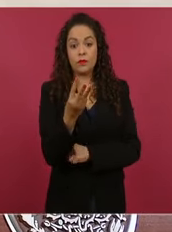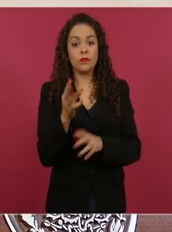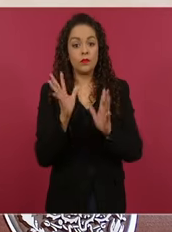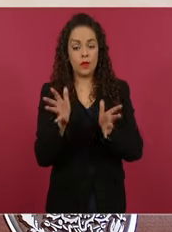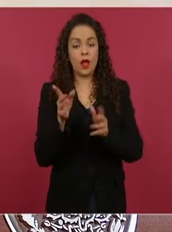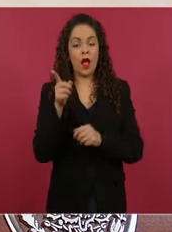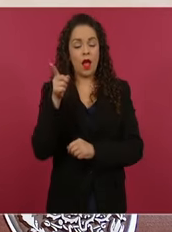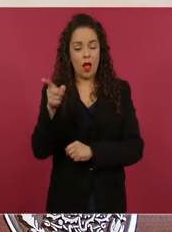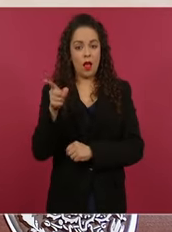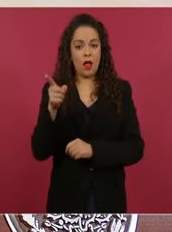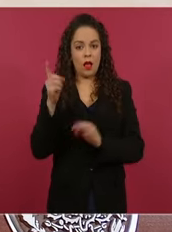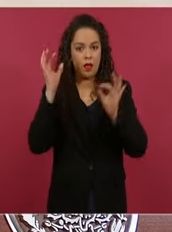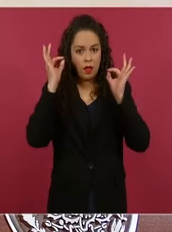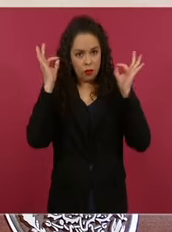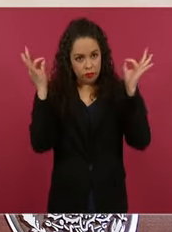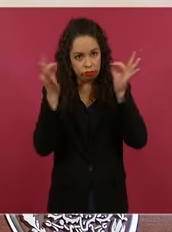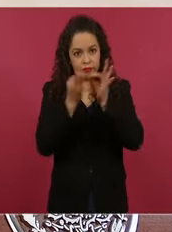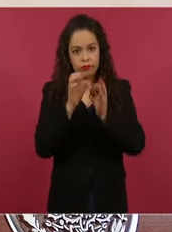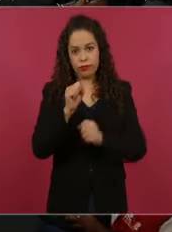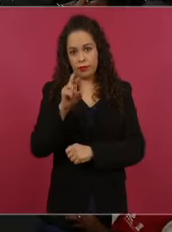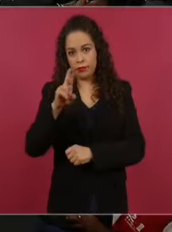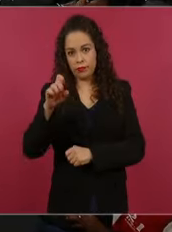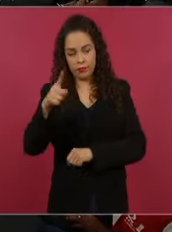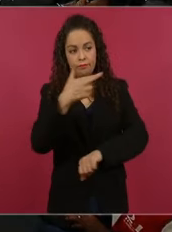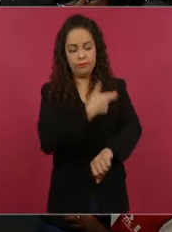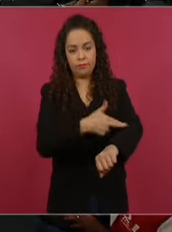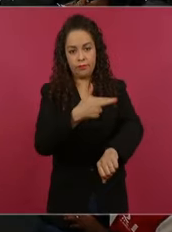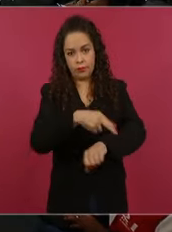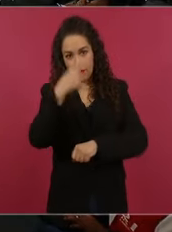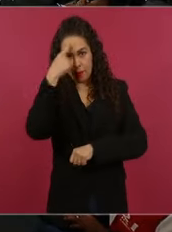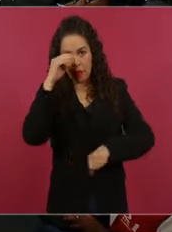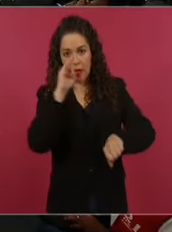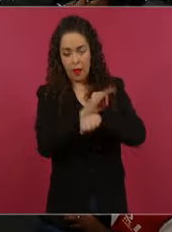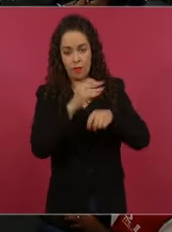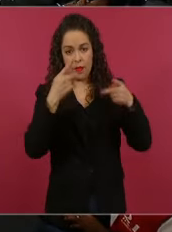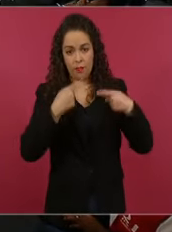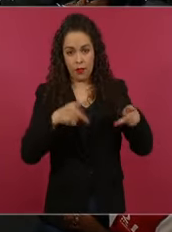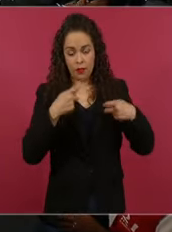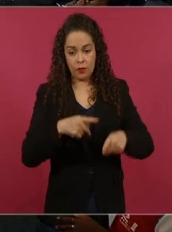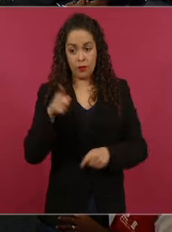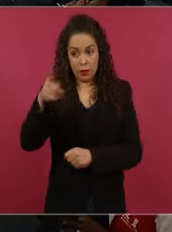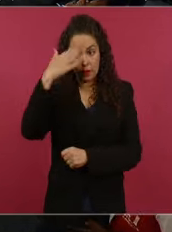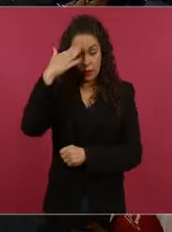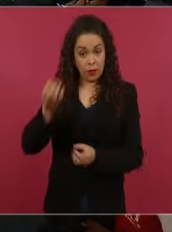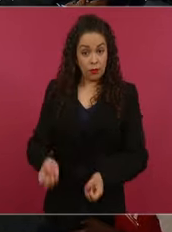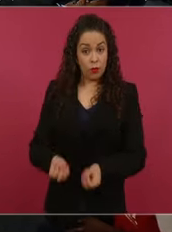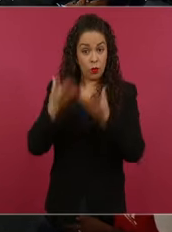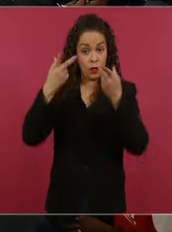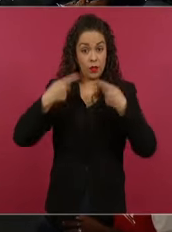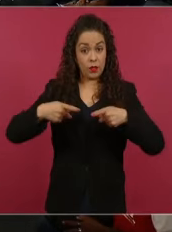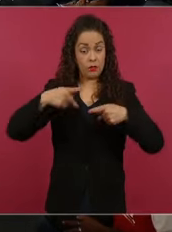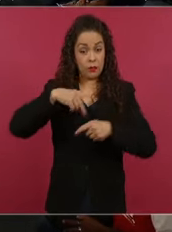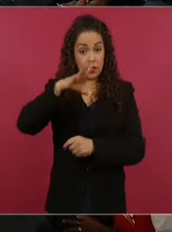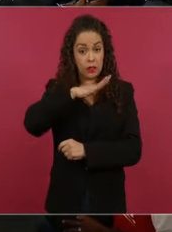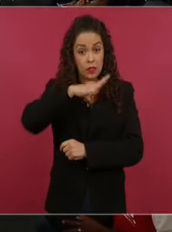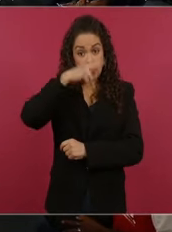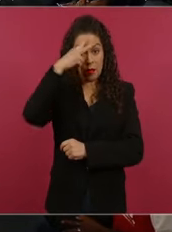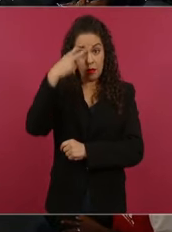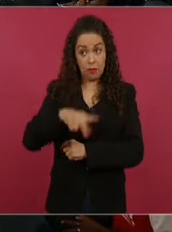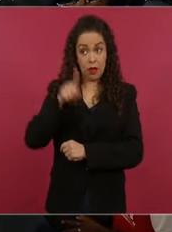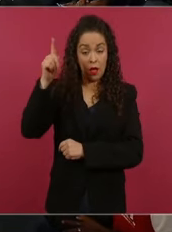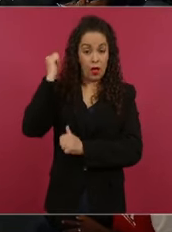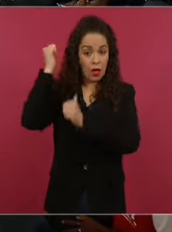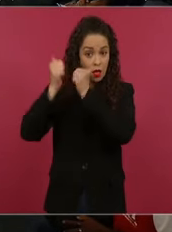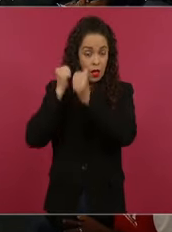mexicanos. Esa es nuestra postura. ¿Se tiene una idea de cuántos mexicanos hay en territorios palestinos? Sí hay. En